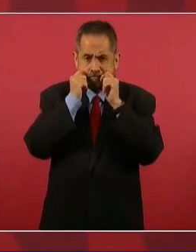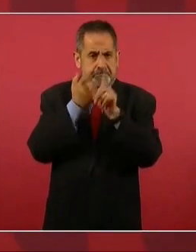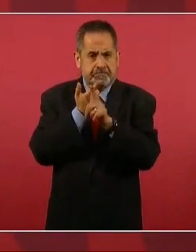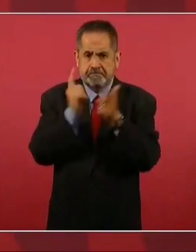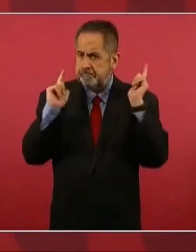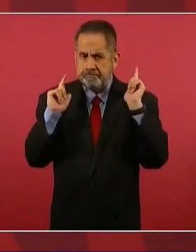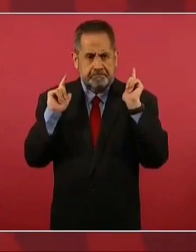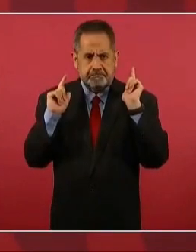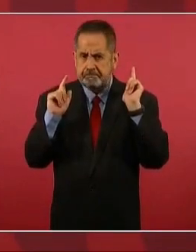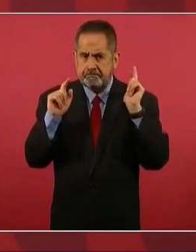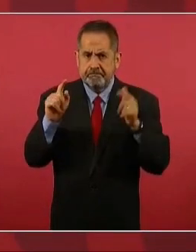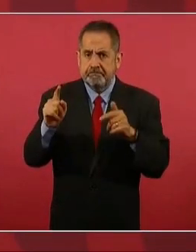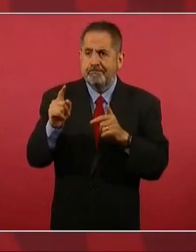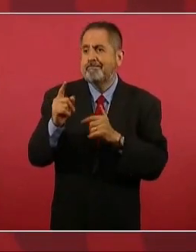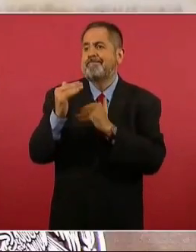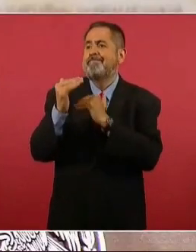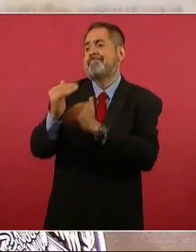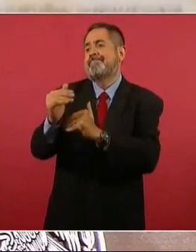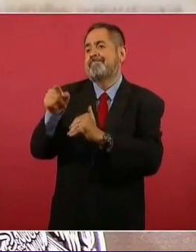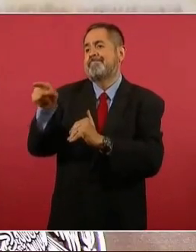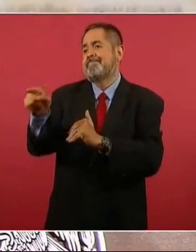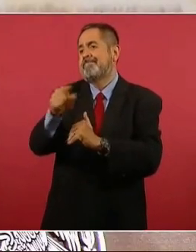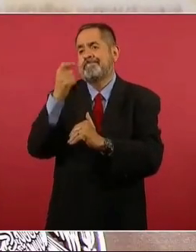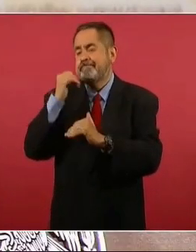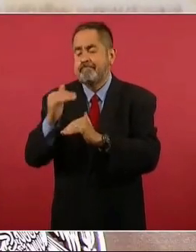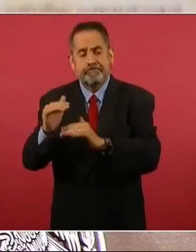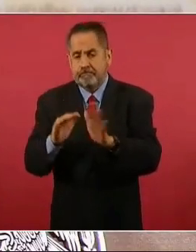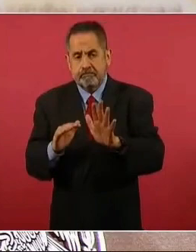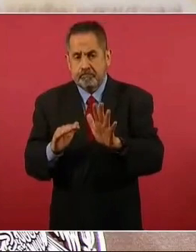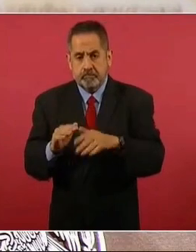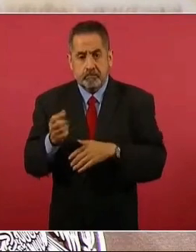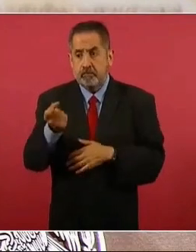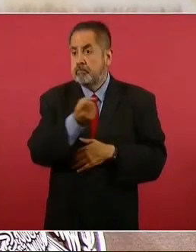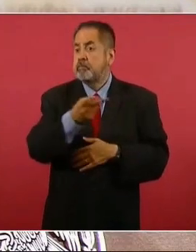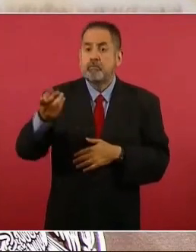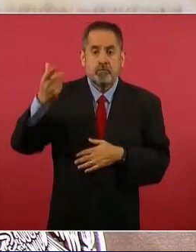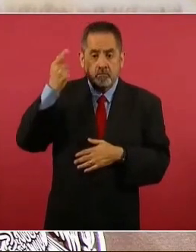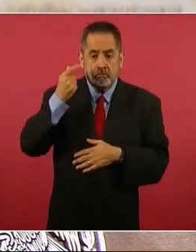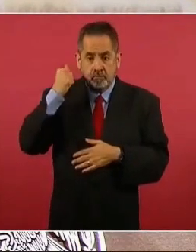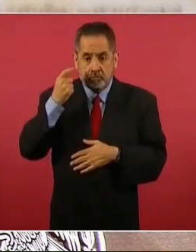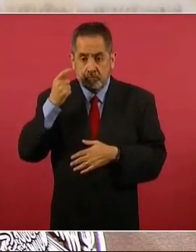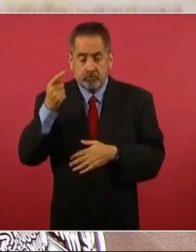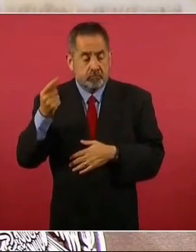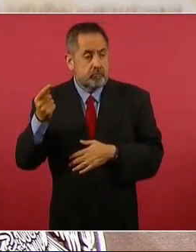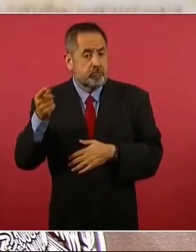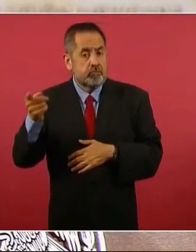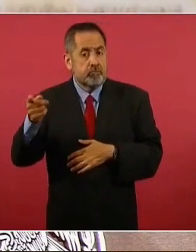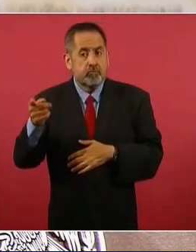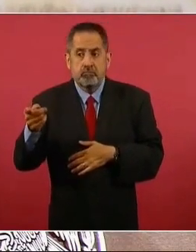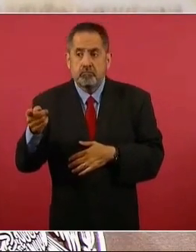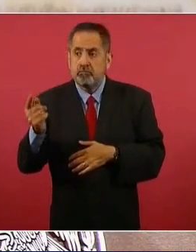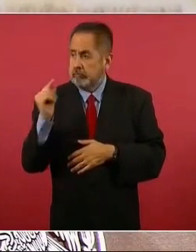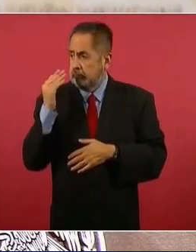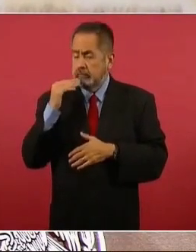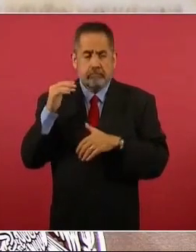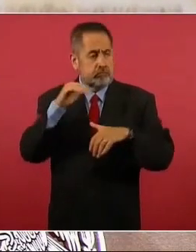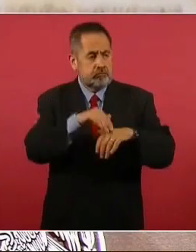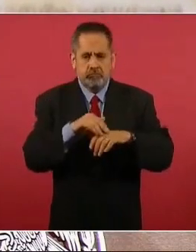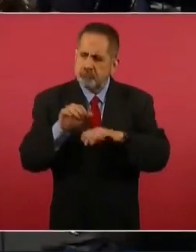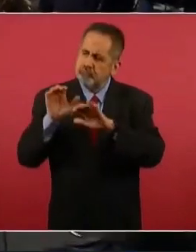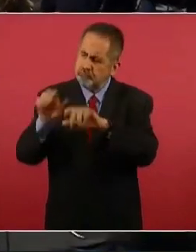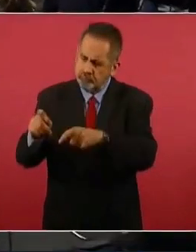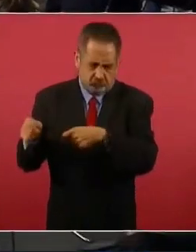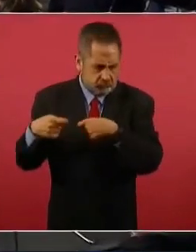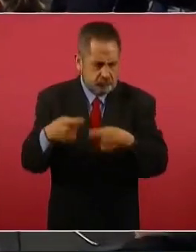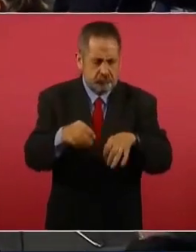estatus, digamos, de jubilación. Hay médicos jubilados que acudieron a la convocatoria y que fueron contratados. Tuvimos un caso de un